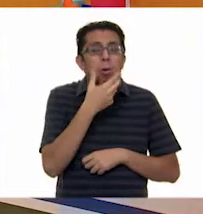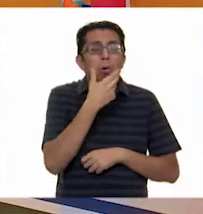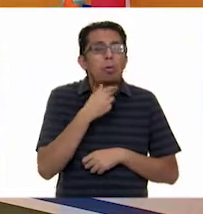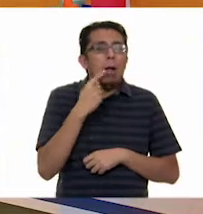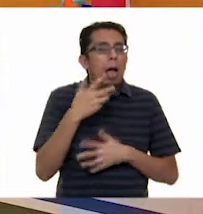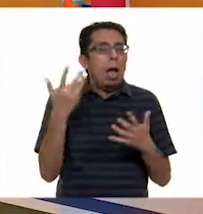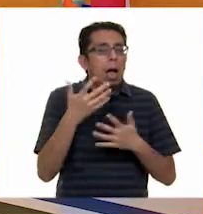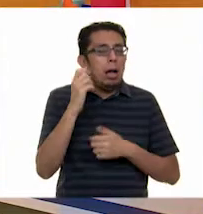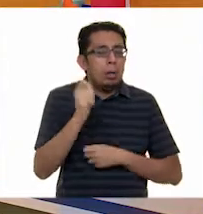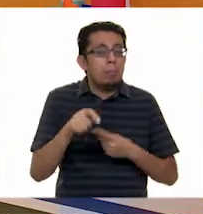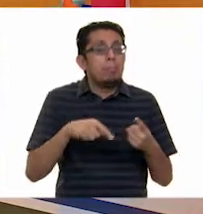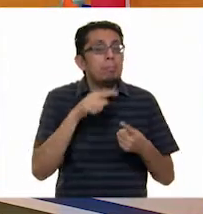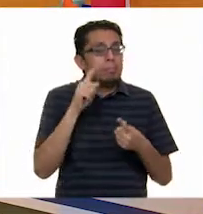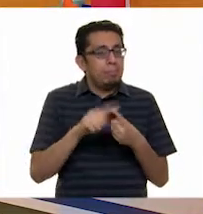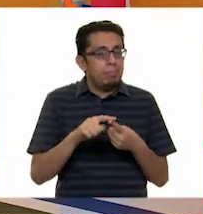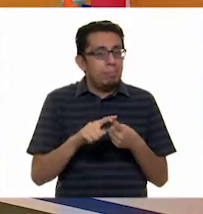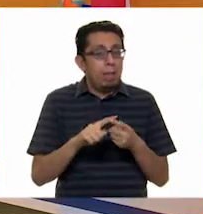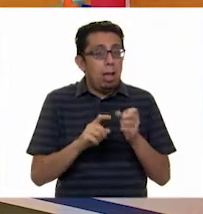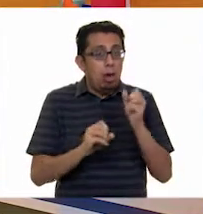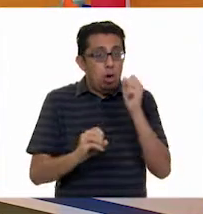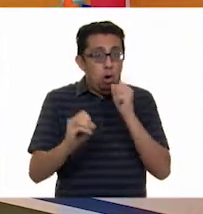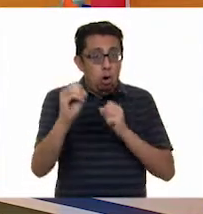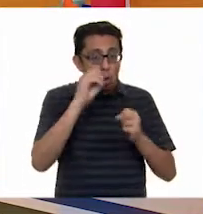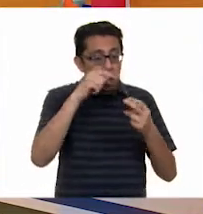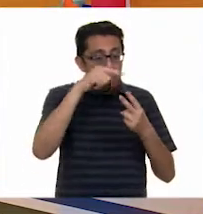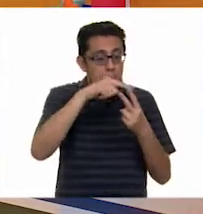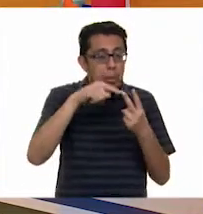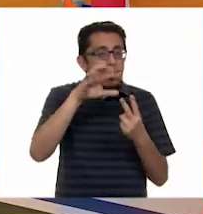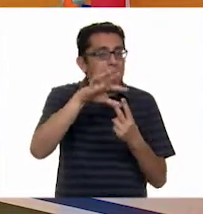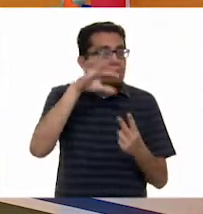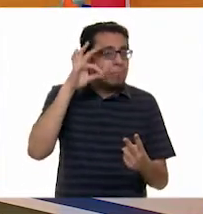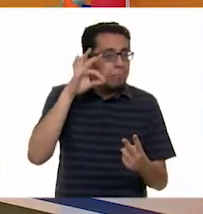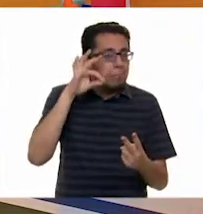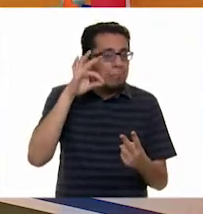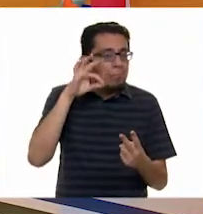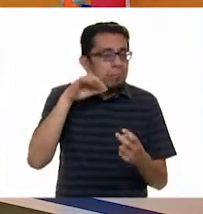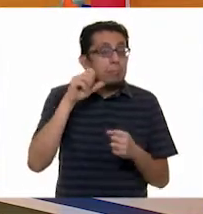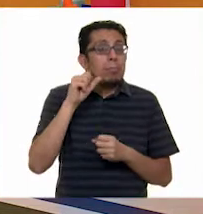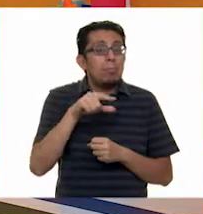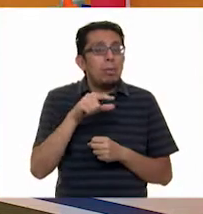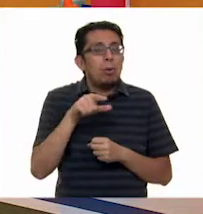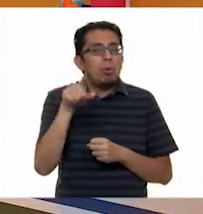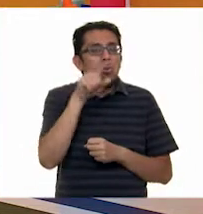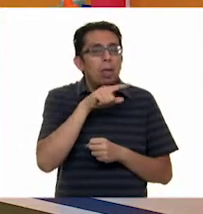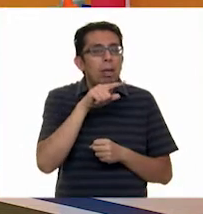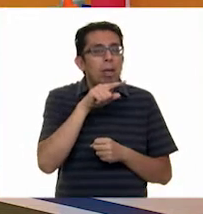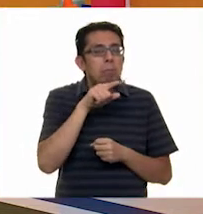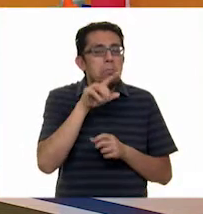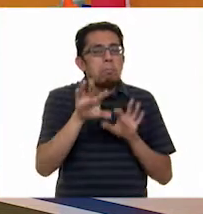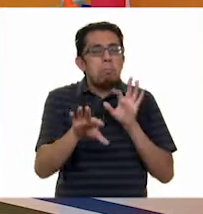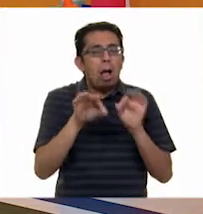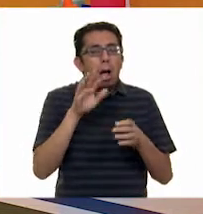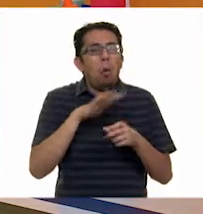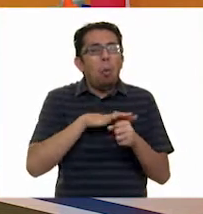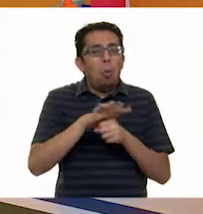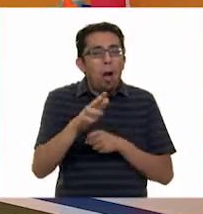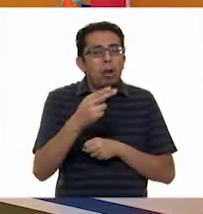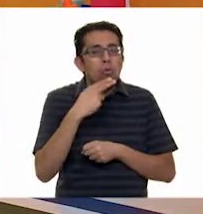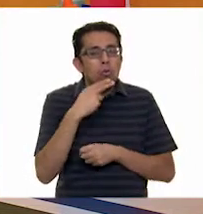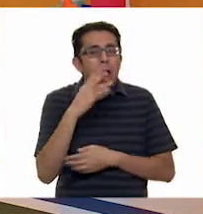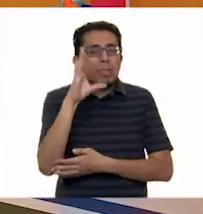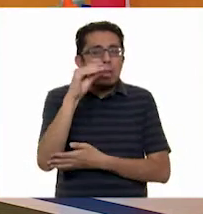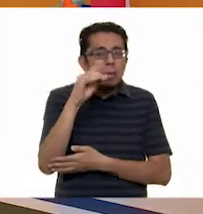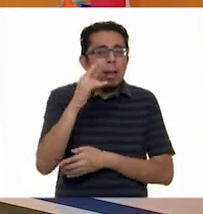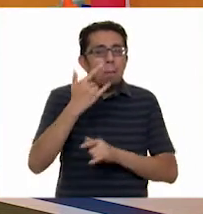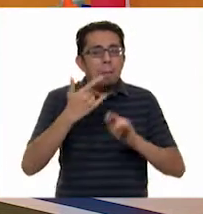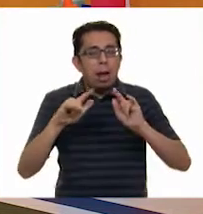es uno. seleccionar una de esas dos obras, seleccionar el títere que también vas a utilizar, los materiales